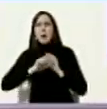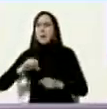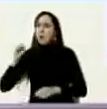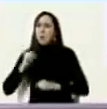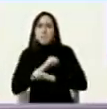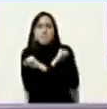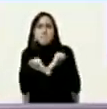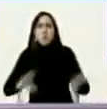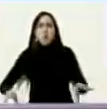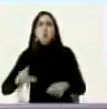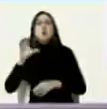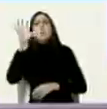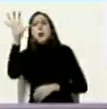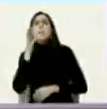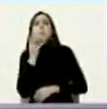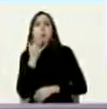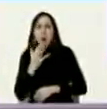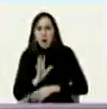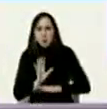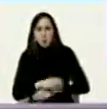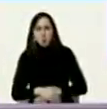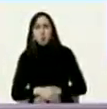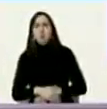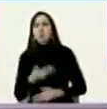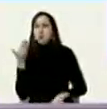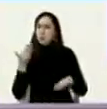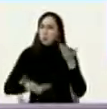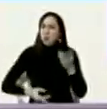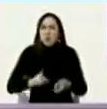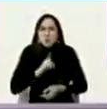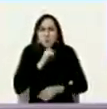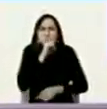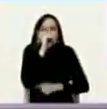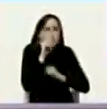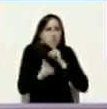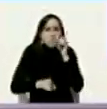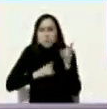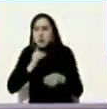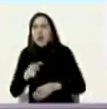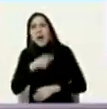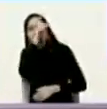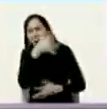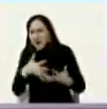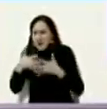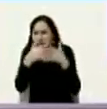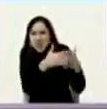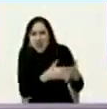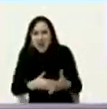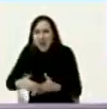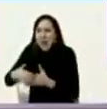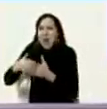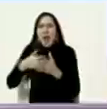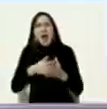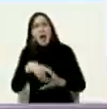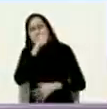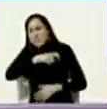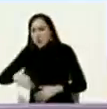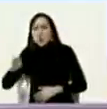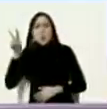es un bombardeo silencioso contra una población inocente